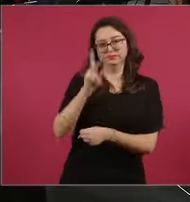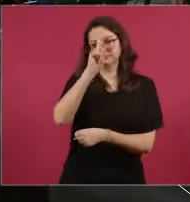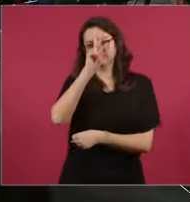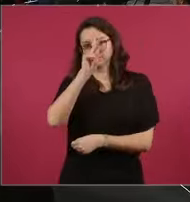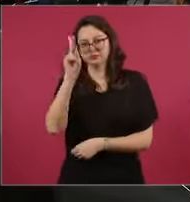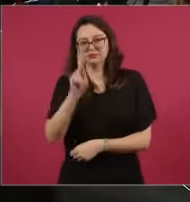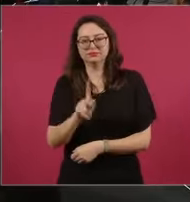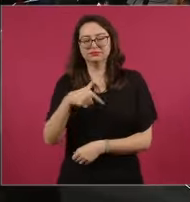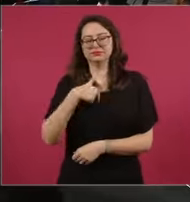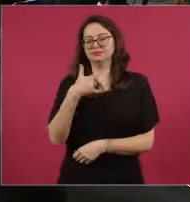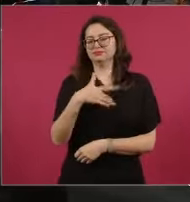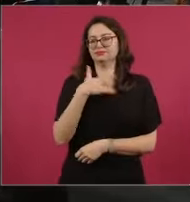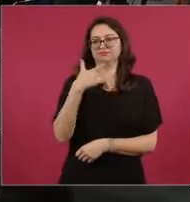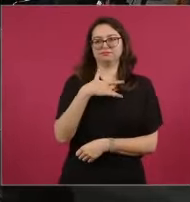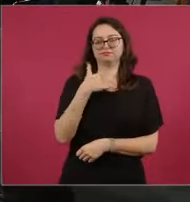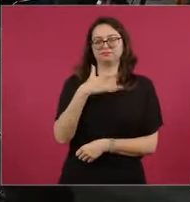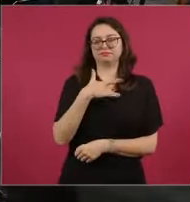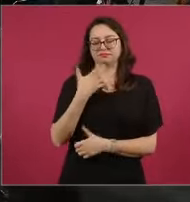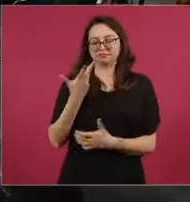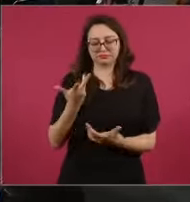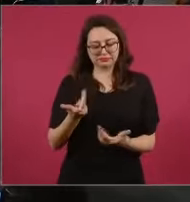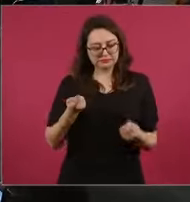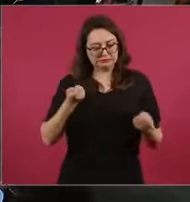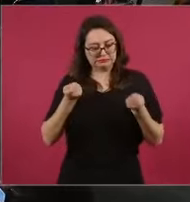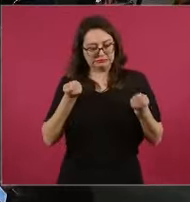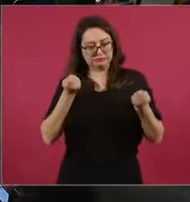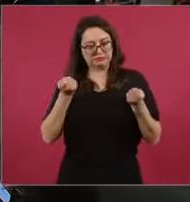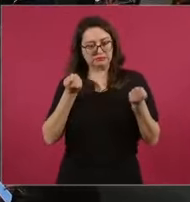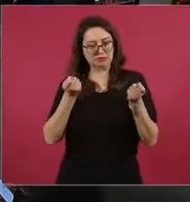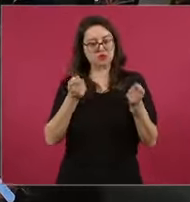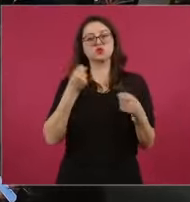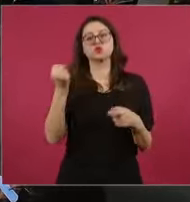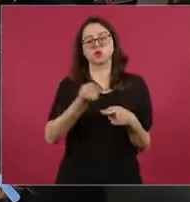pero afortunadamente ya está bajando